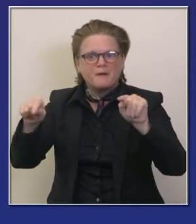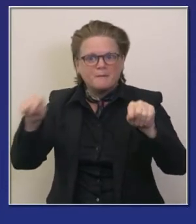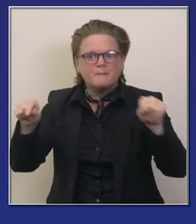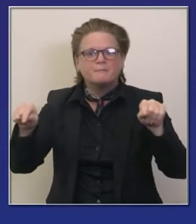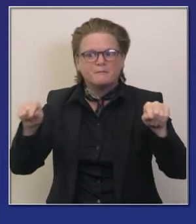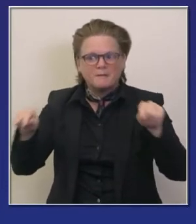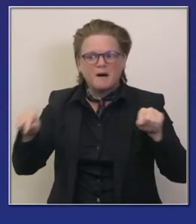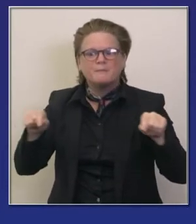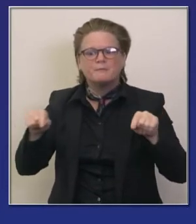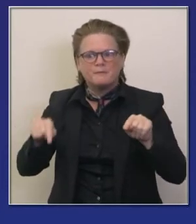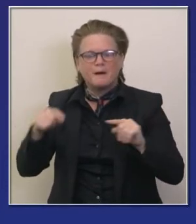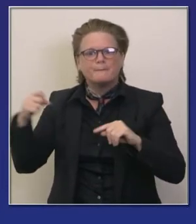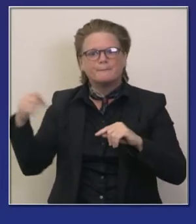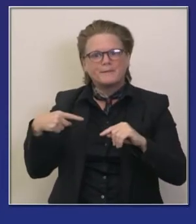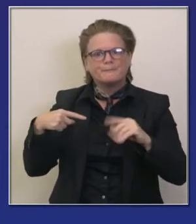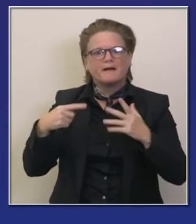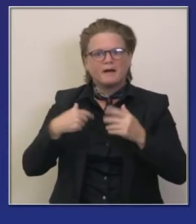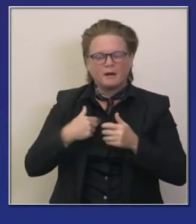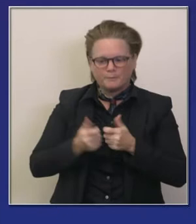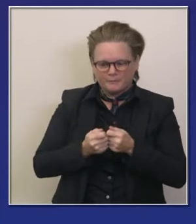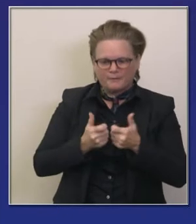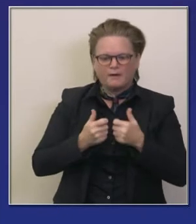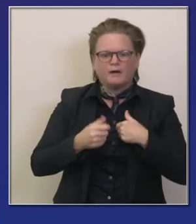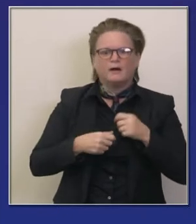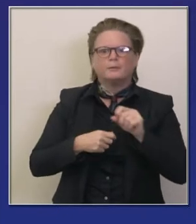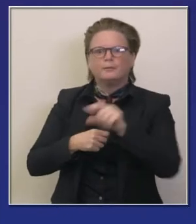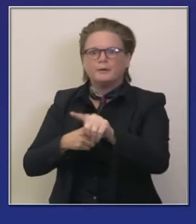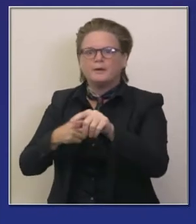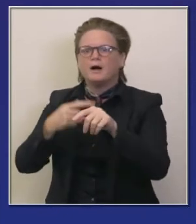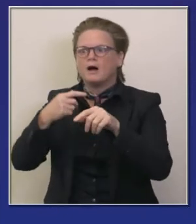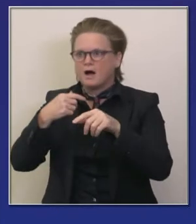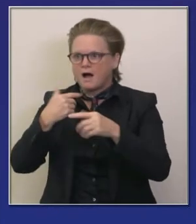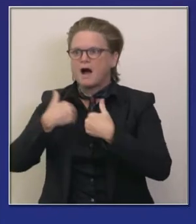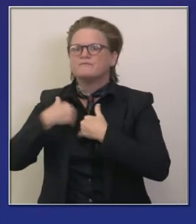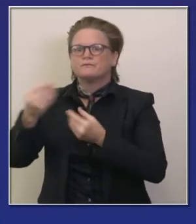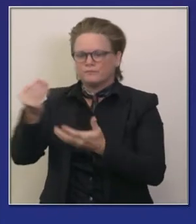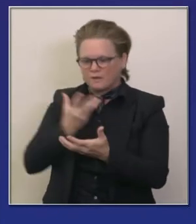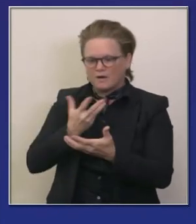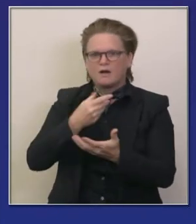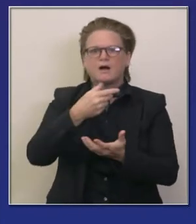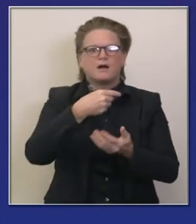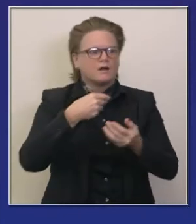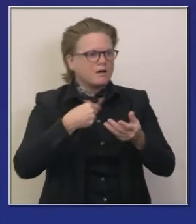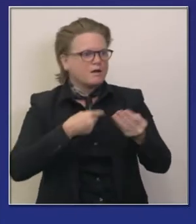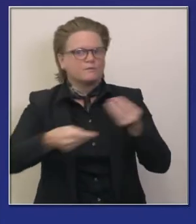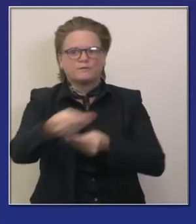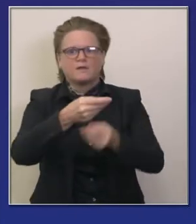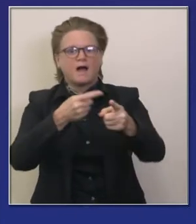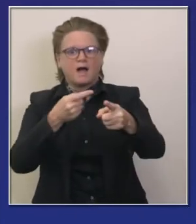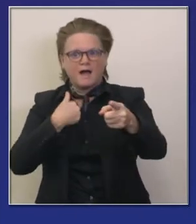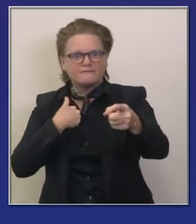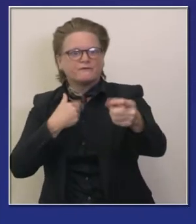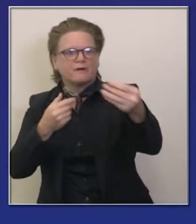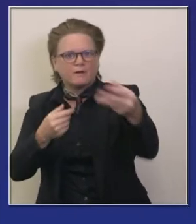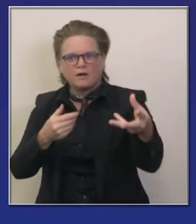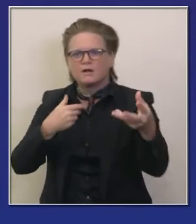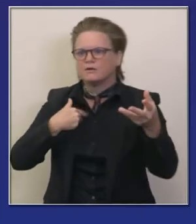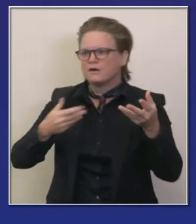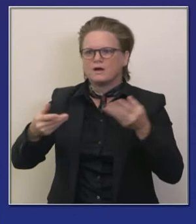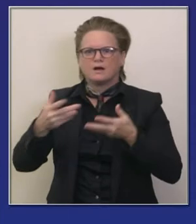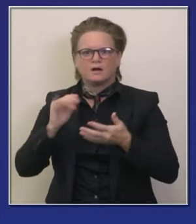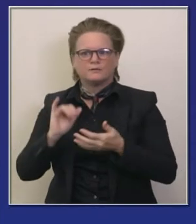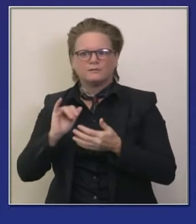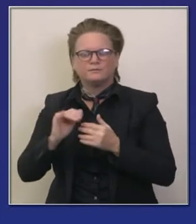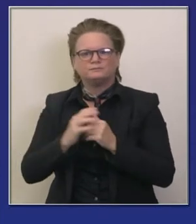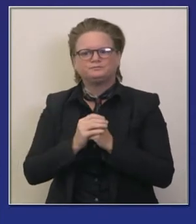y es enviado a su personas en su círculo social que posiblemente tuvieron contacto